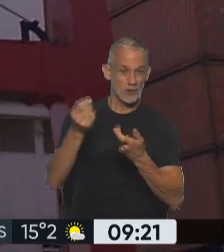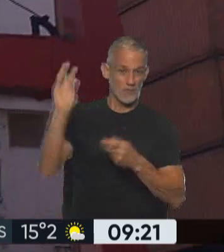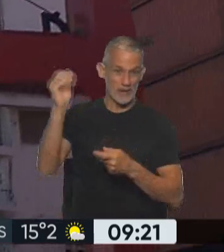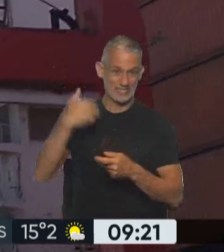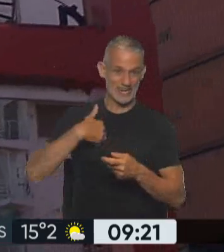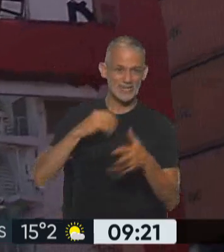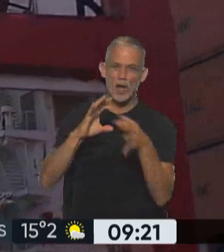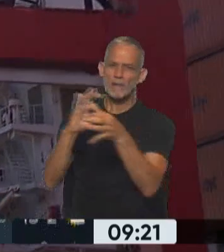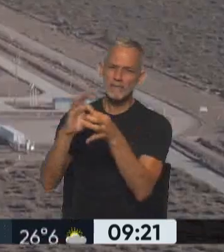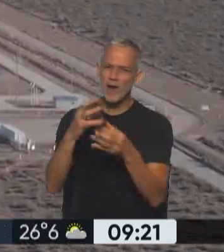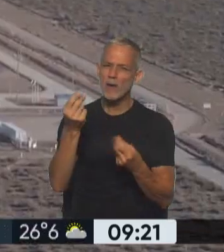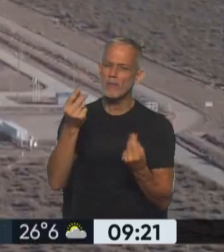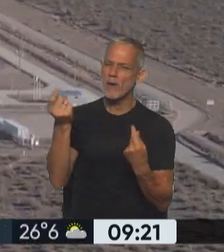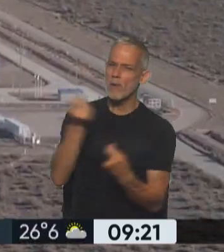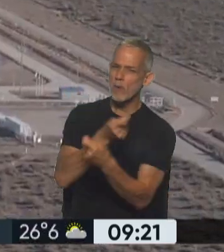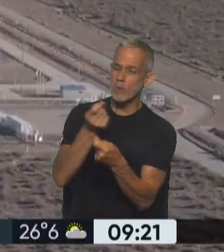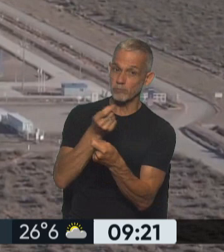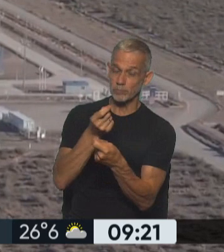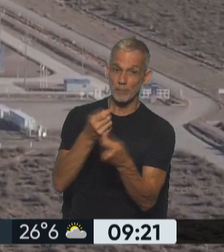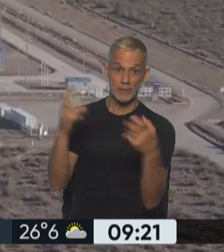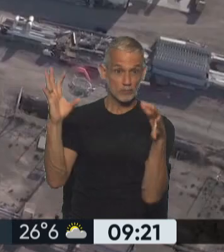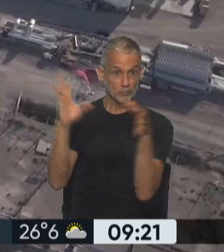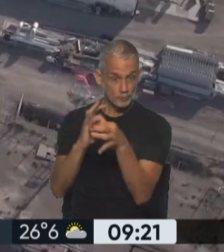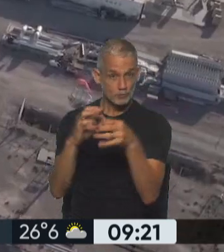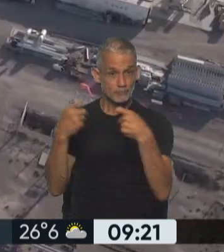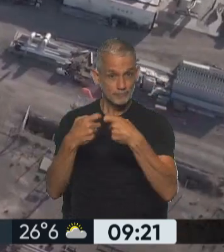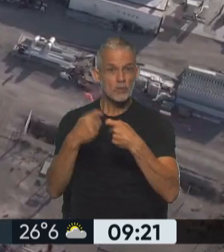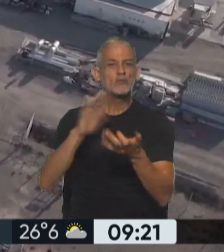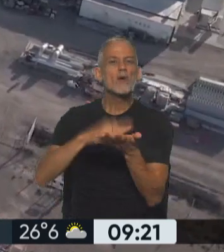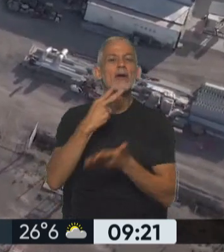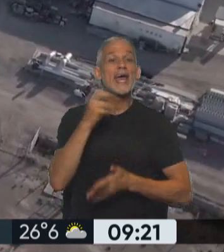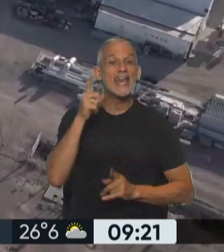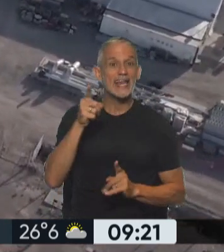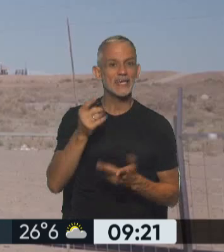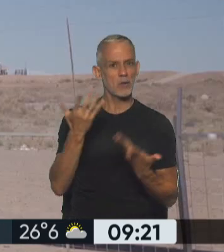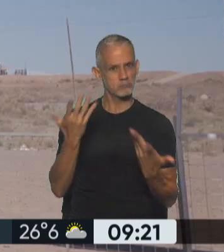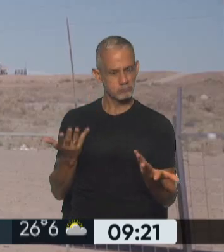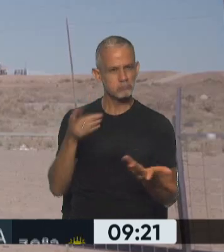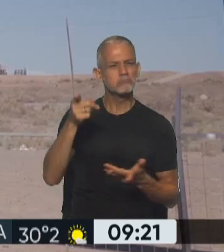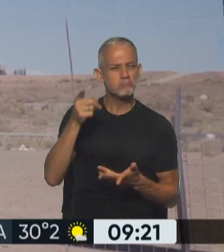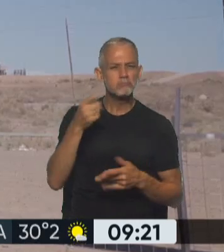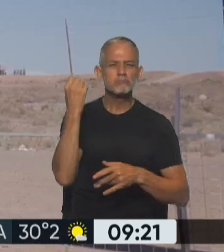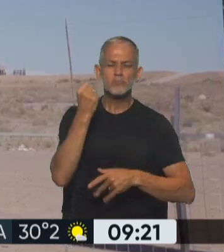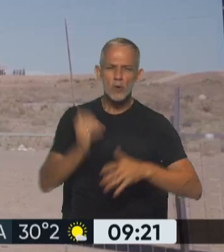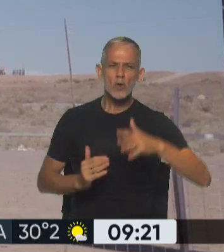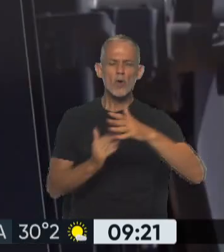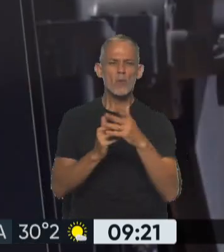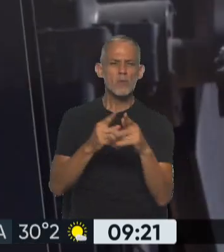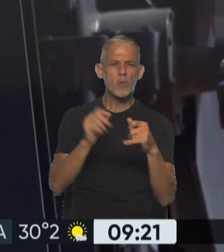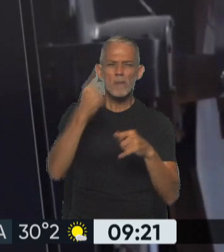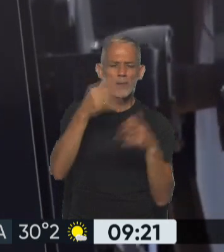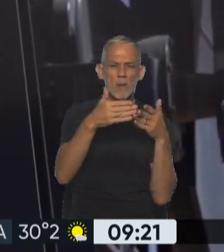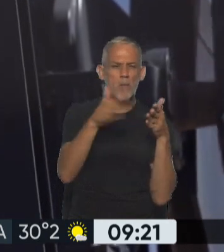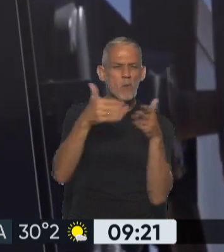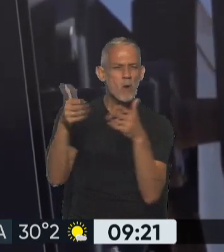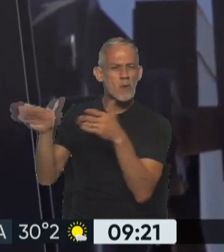alianza financiera, lo cierto es que la asociación, en materia energética, aparece como la llave que abre puertas al resto del acuerdo,